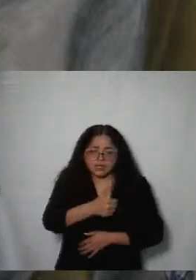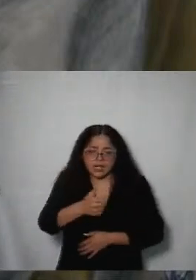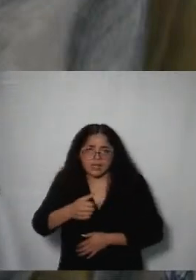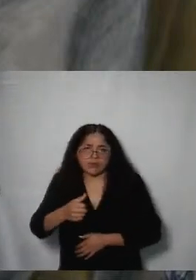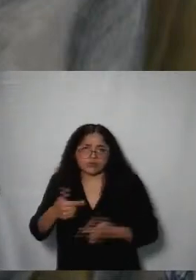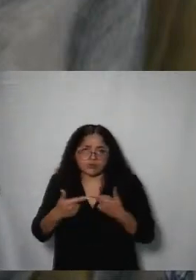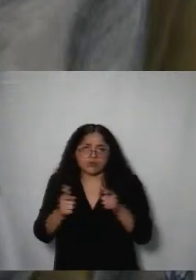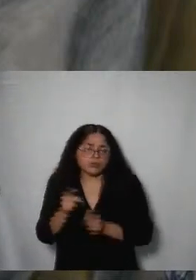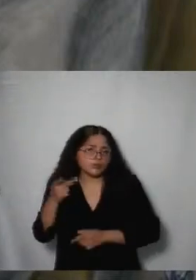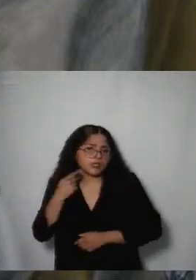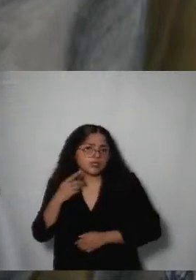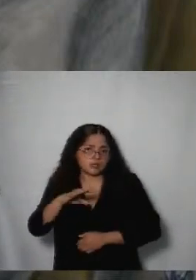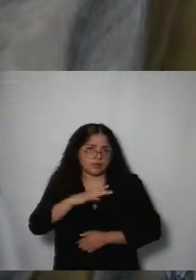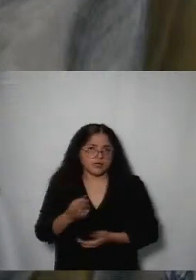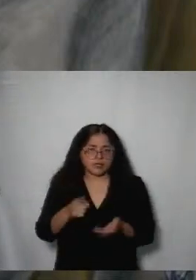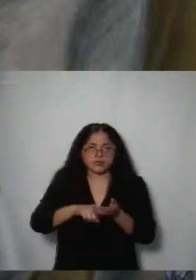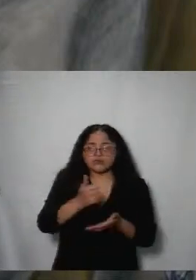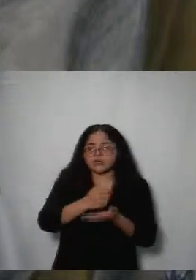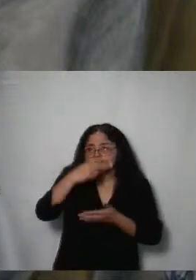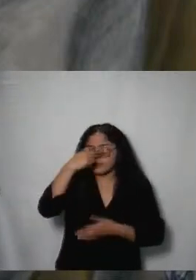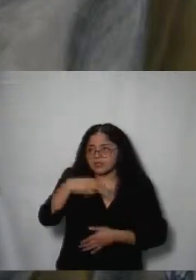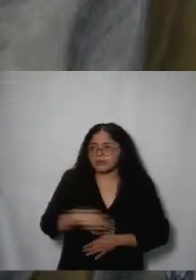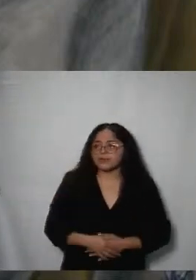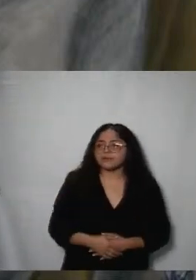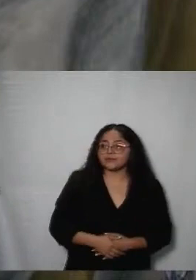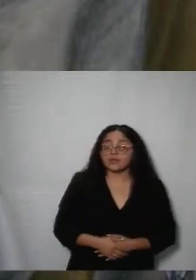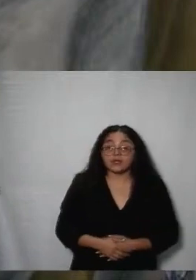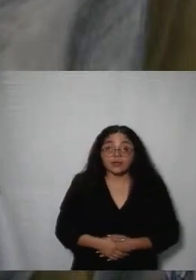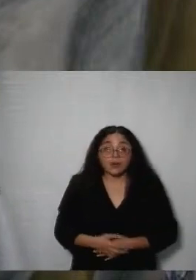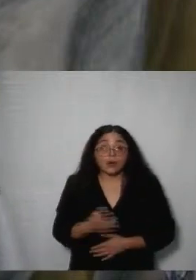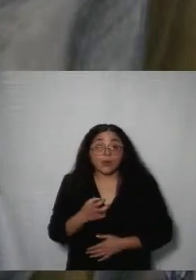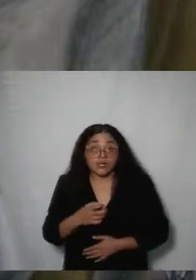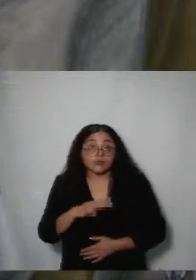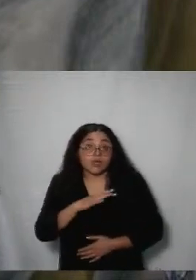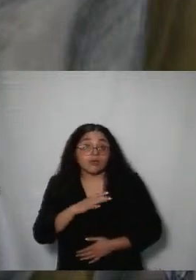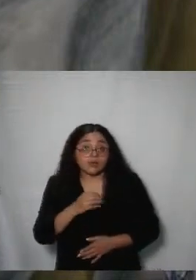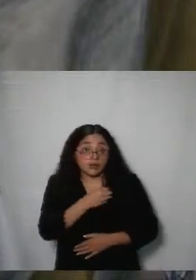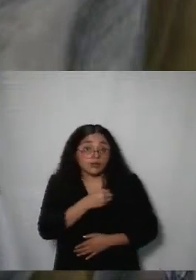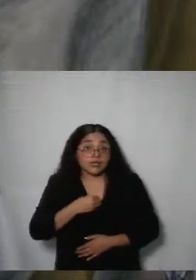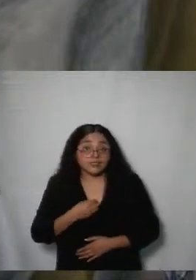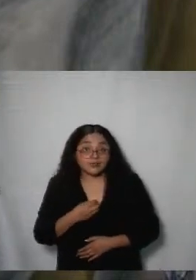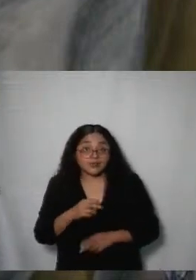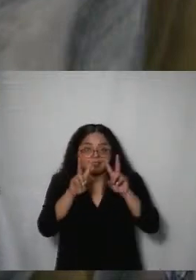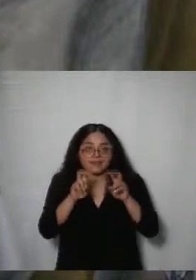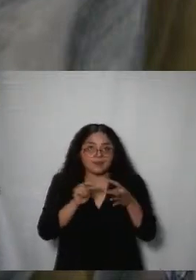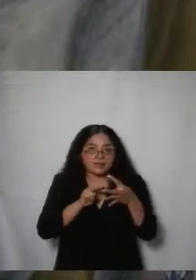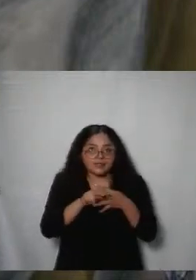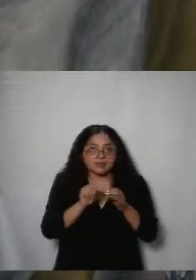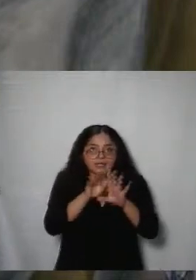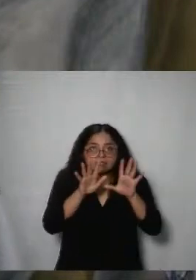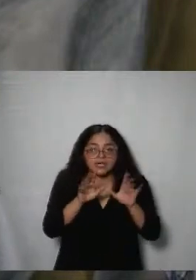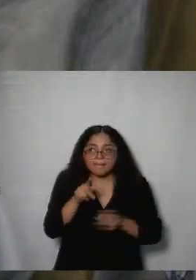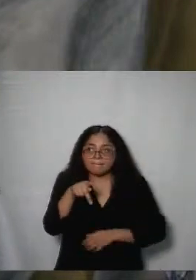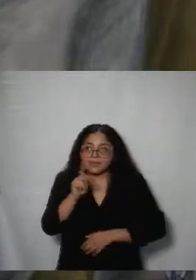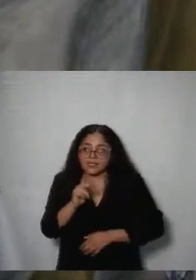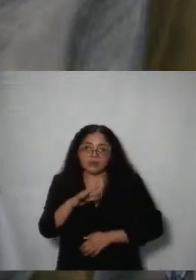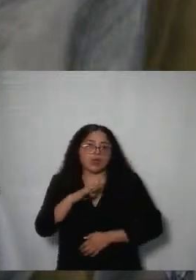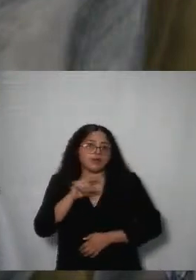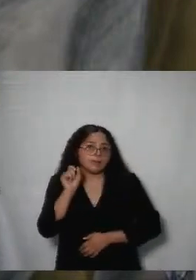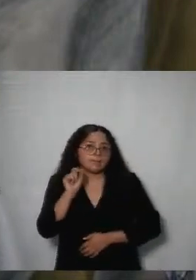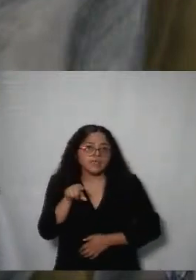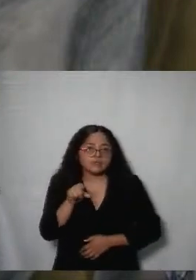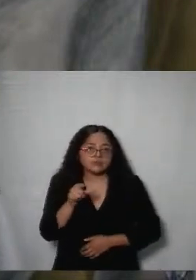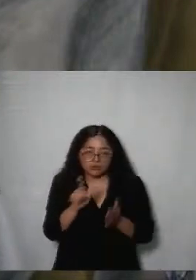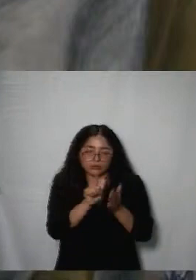los diferentes partidos políticos ahora bien una vez que existen las obligaciones en materia de transparencia existe también en la